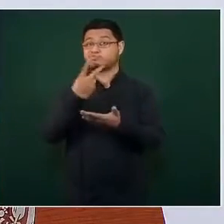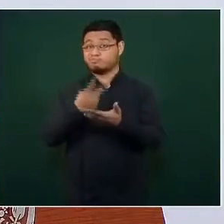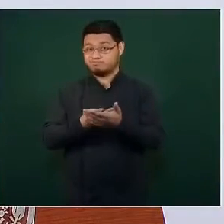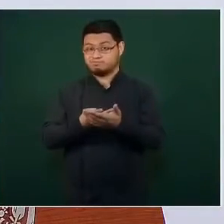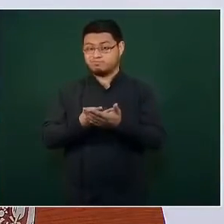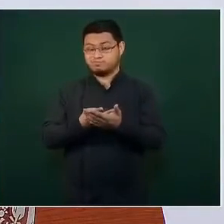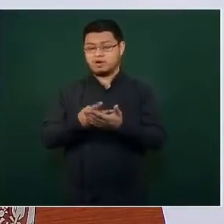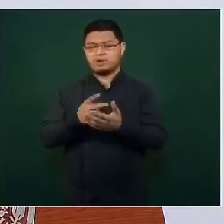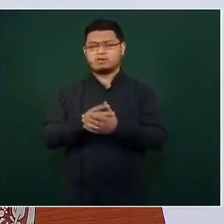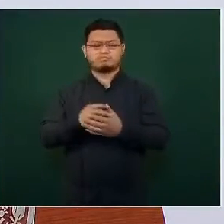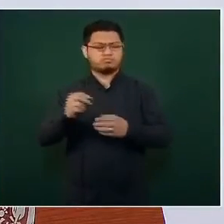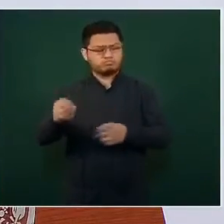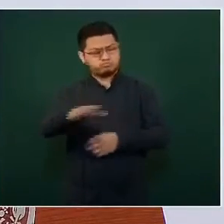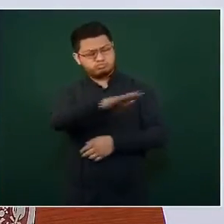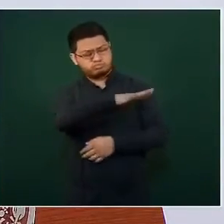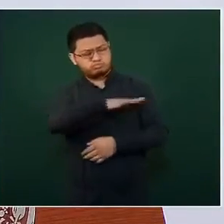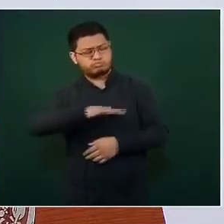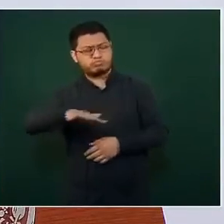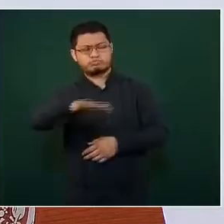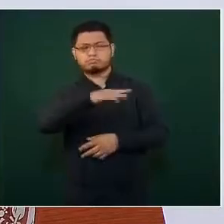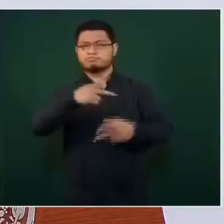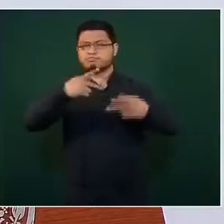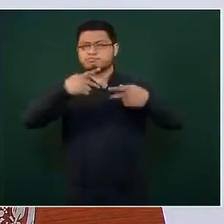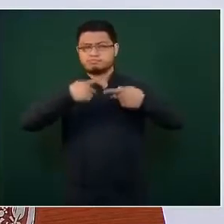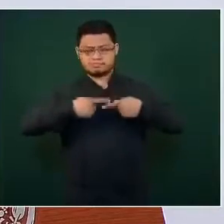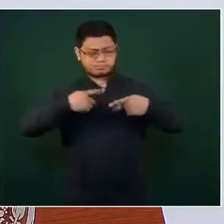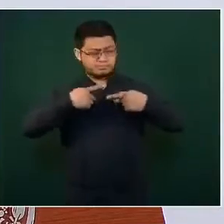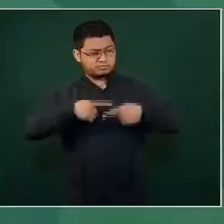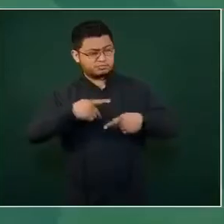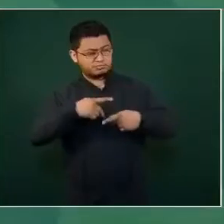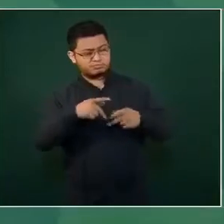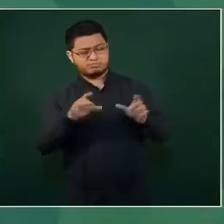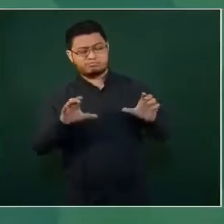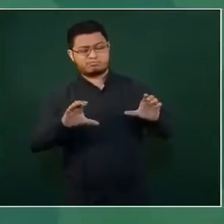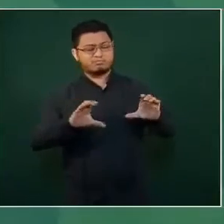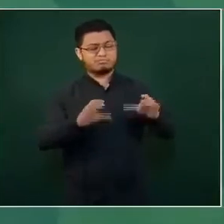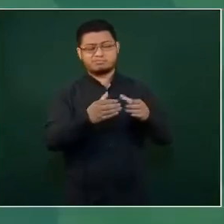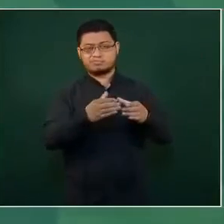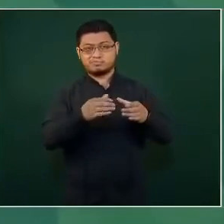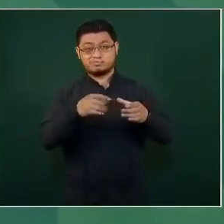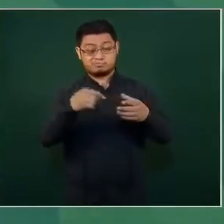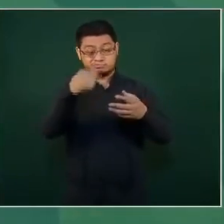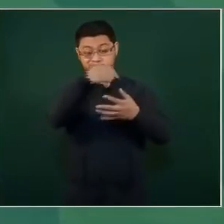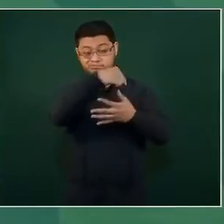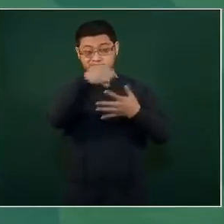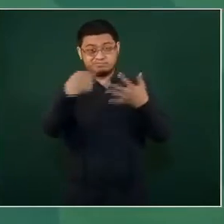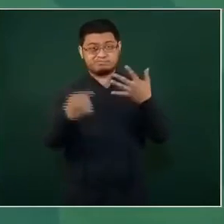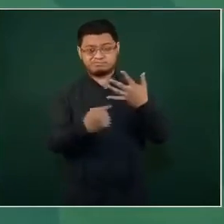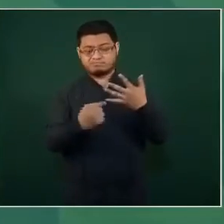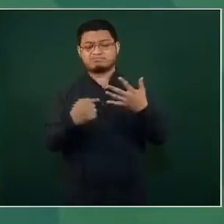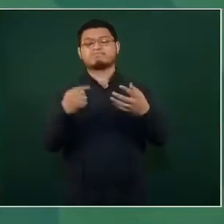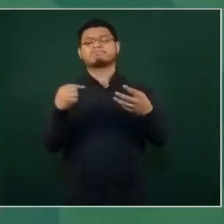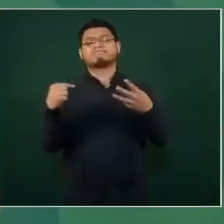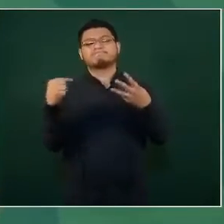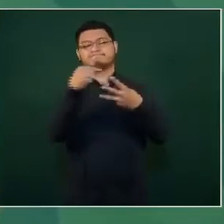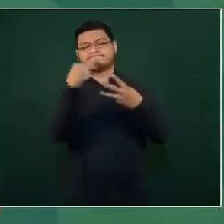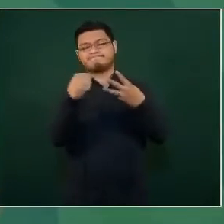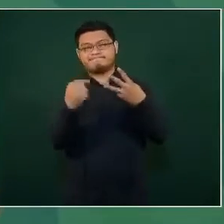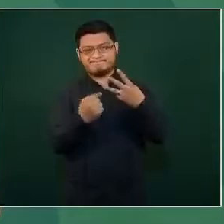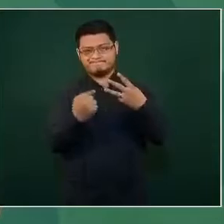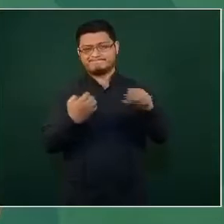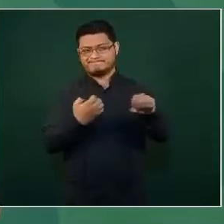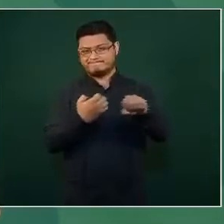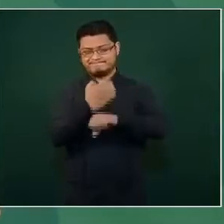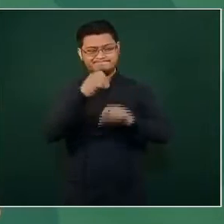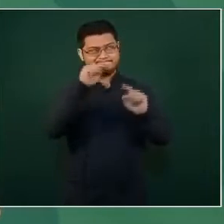mayoría de los habitantes de estos tres estados o